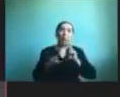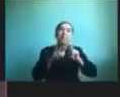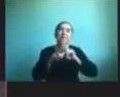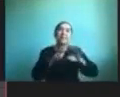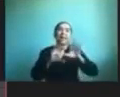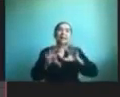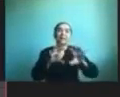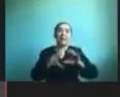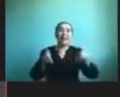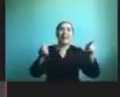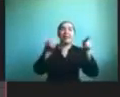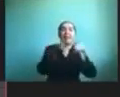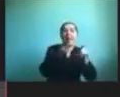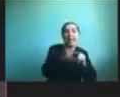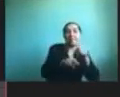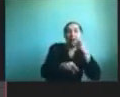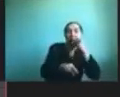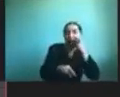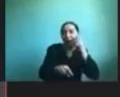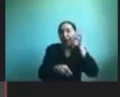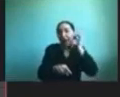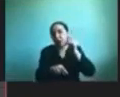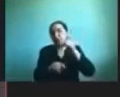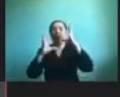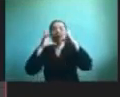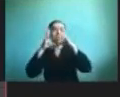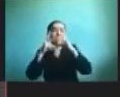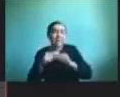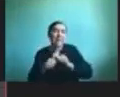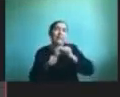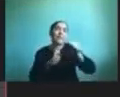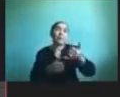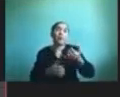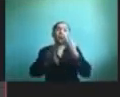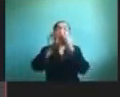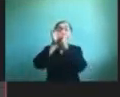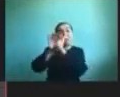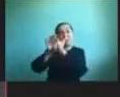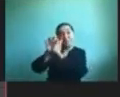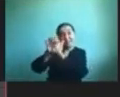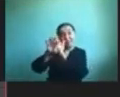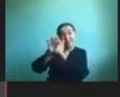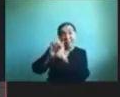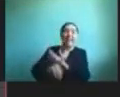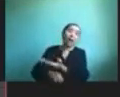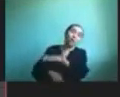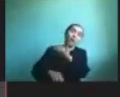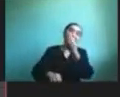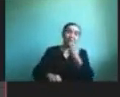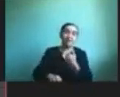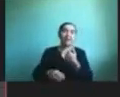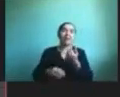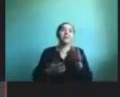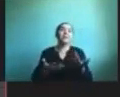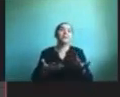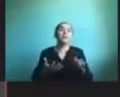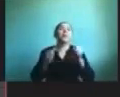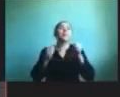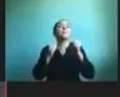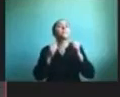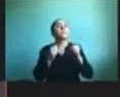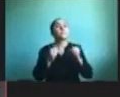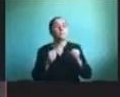familia podemos hacer actividades a distancia con la familia por videollamada que nos manden video pasarlo al programa entonces podemos hacer